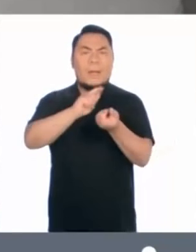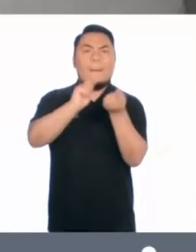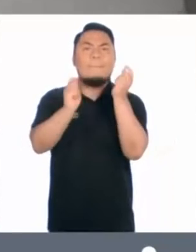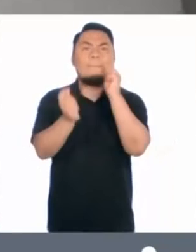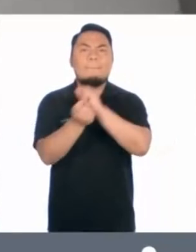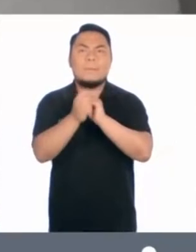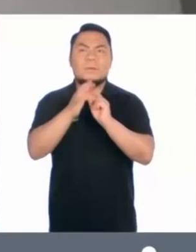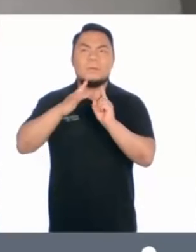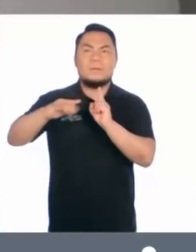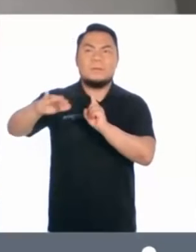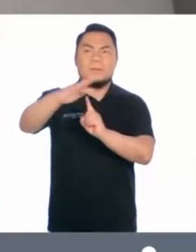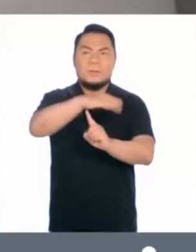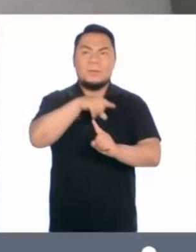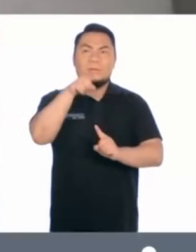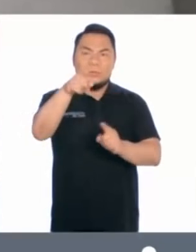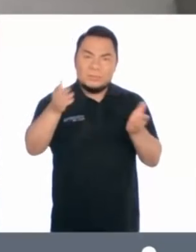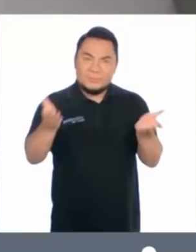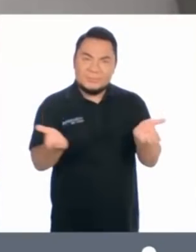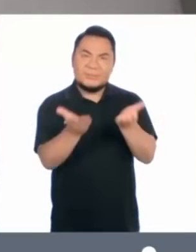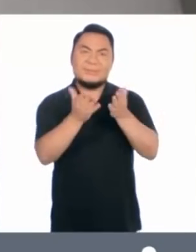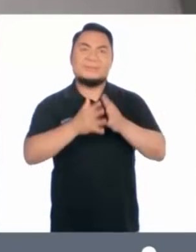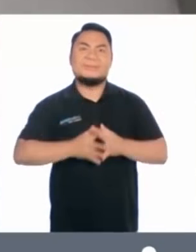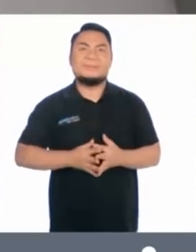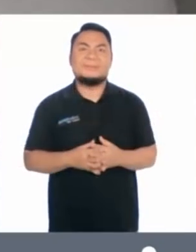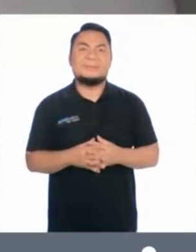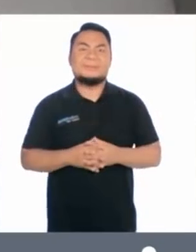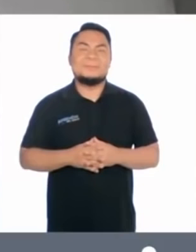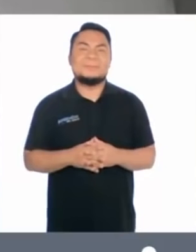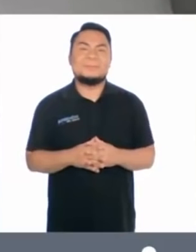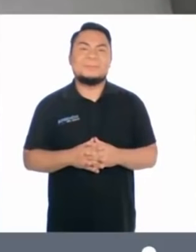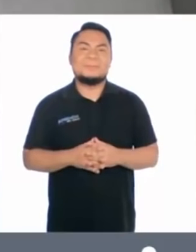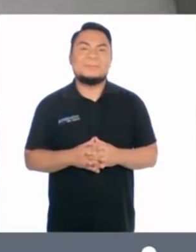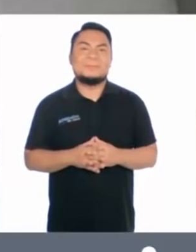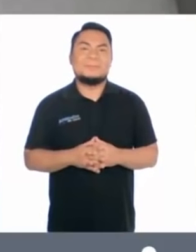positivo. Nunca tenemos bien.